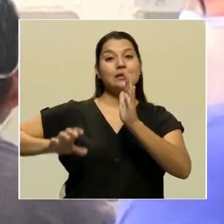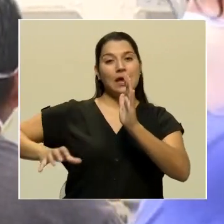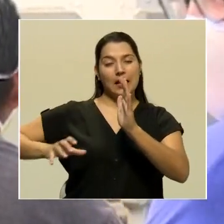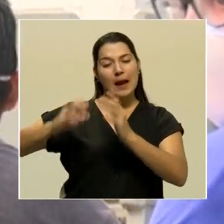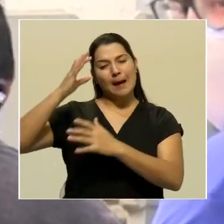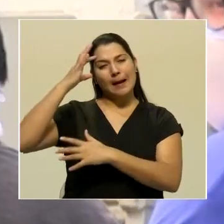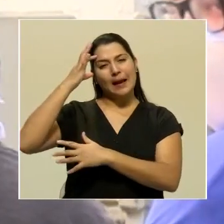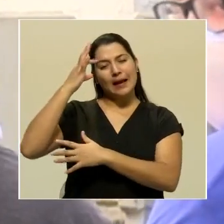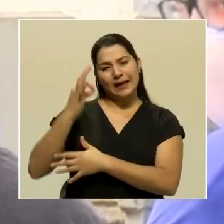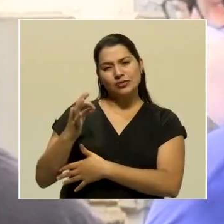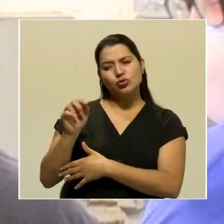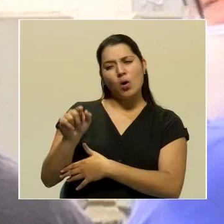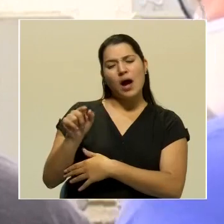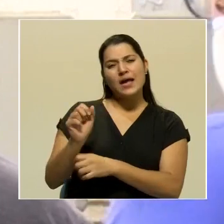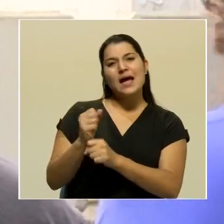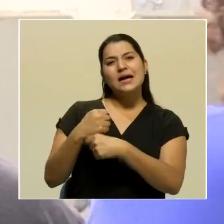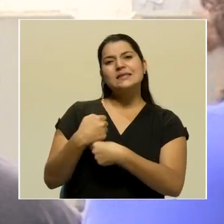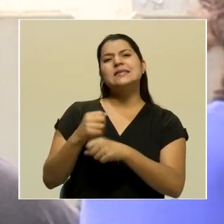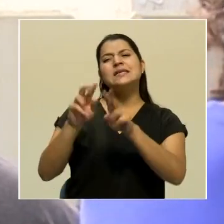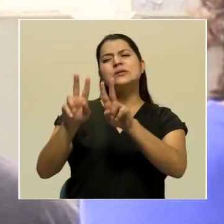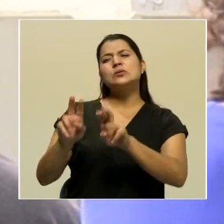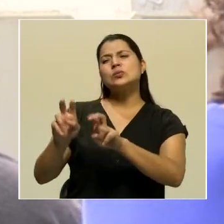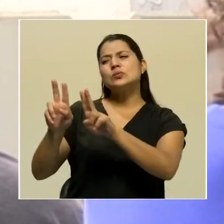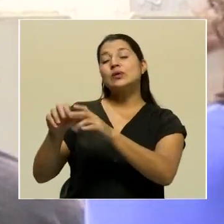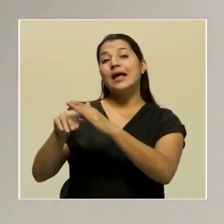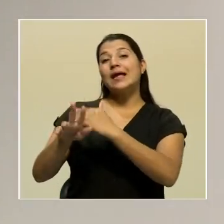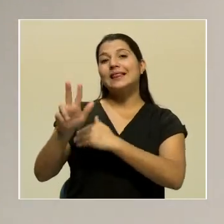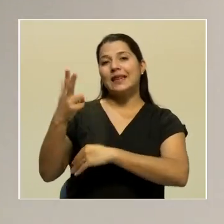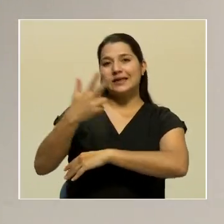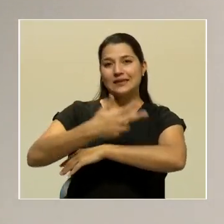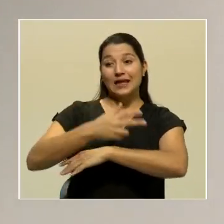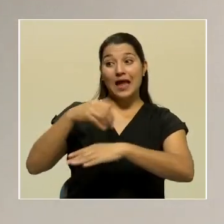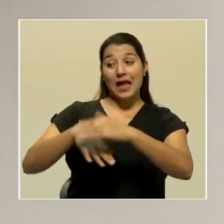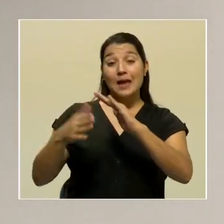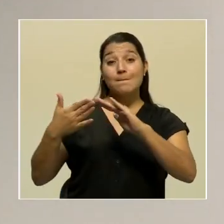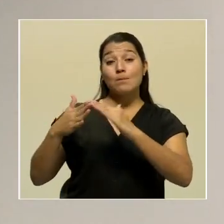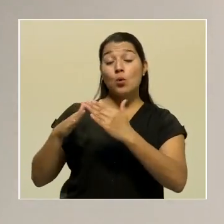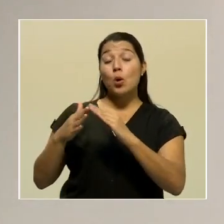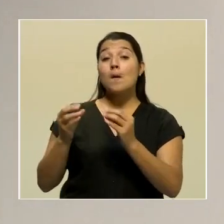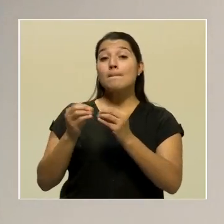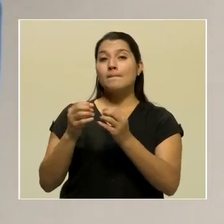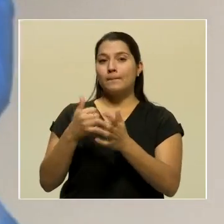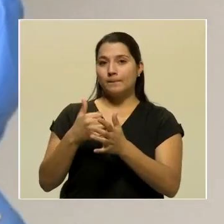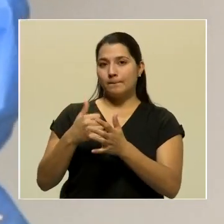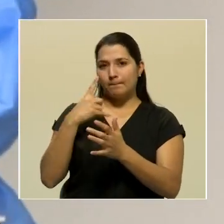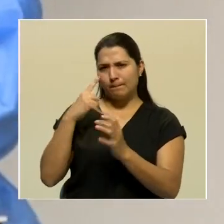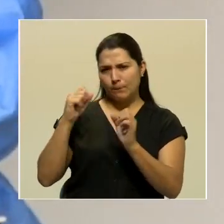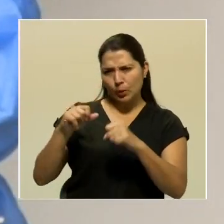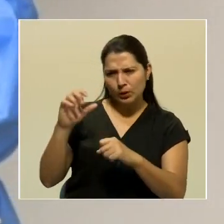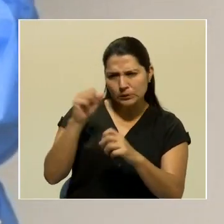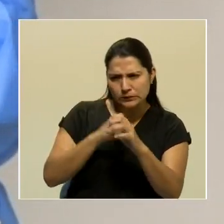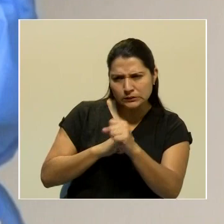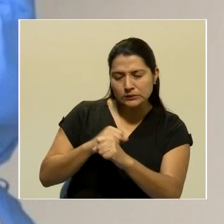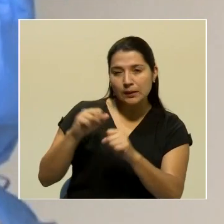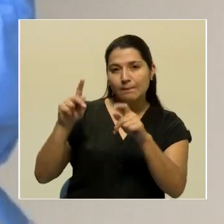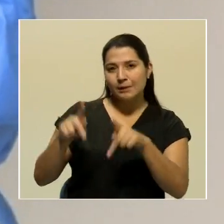realizar mil testeos durante tres días en poblaciones de alta vulnerabilidad para identificar personas